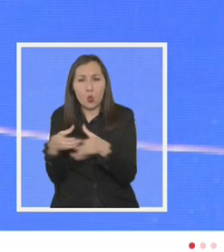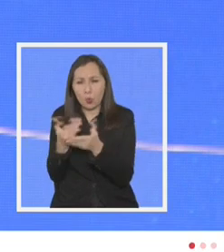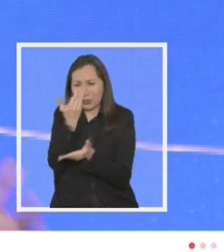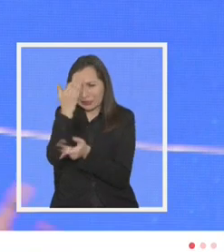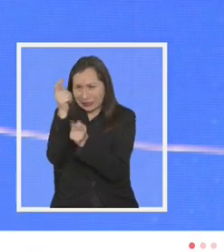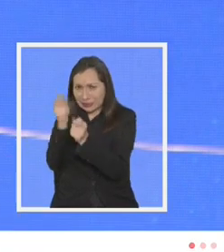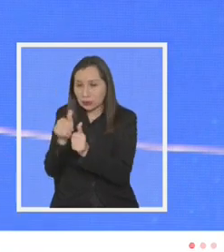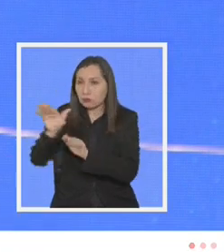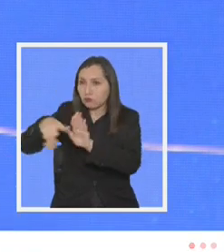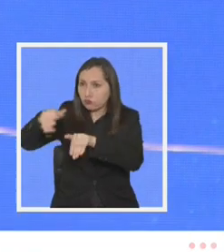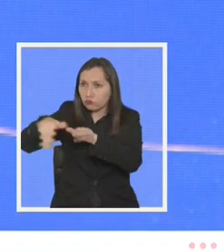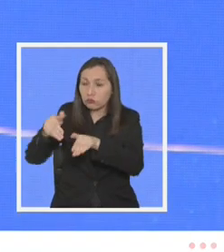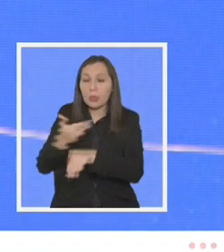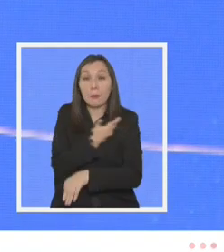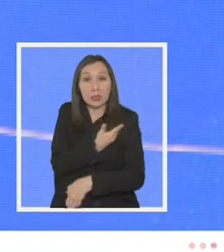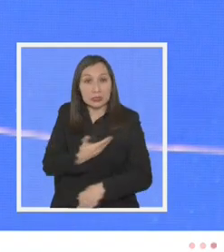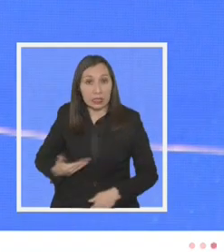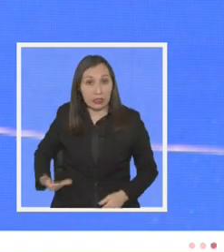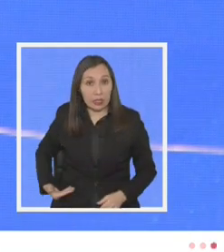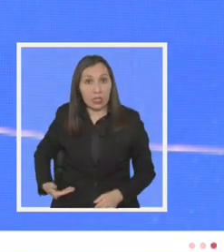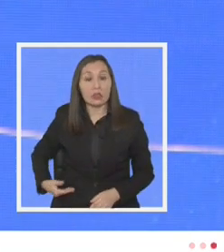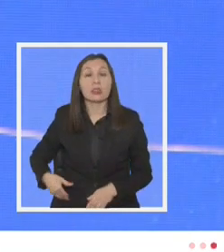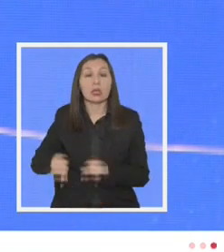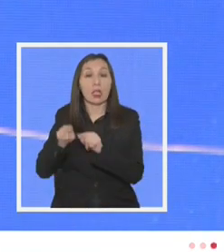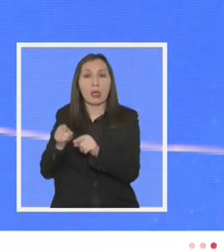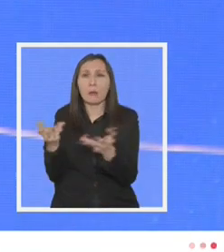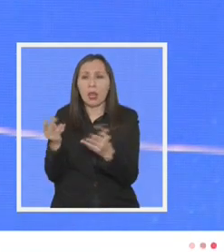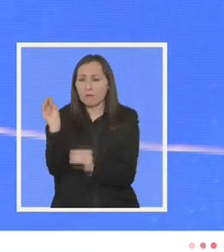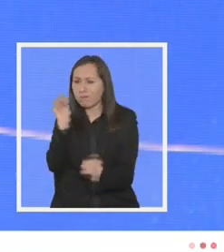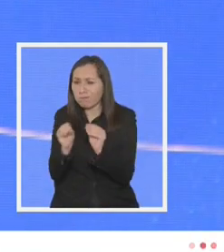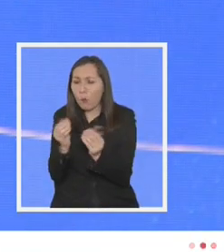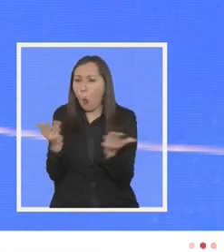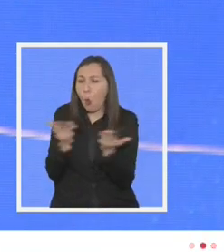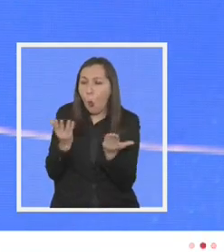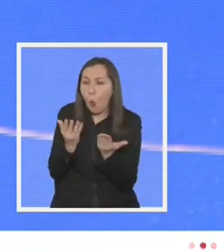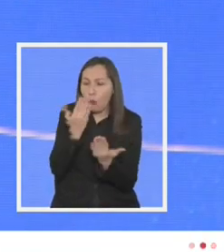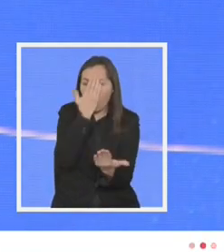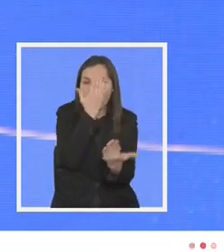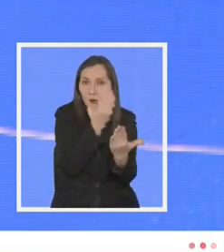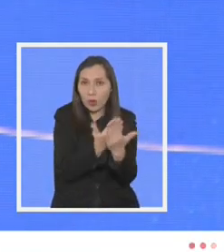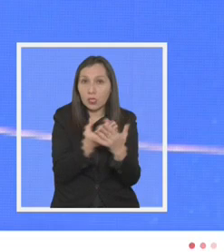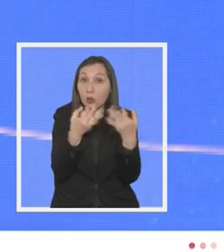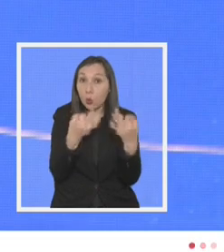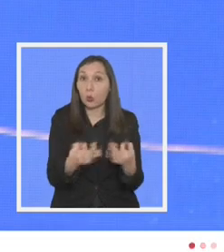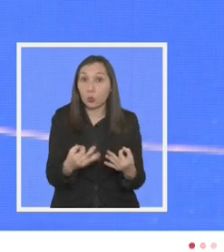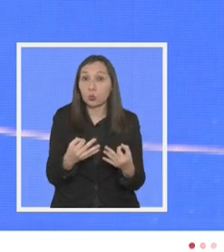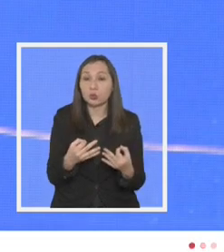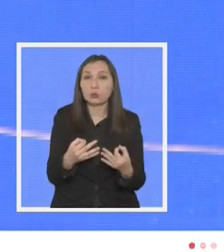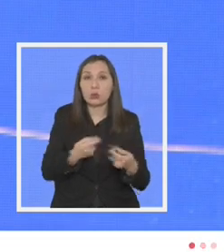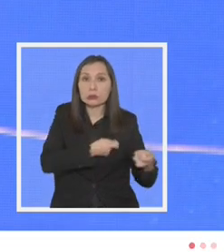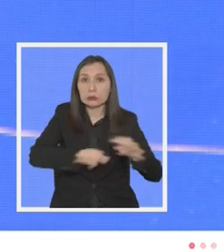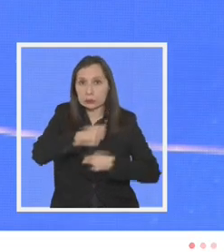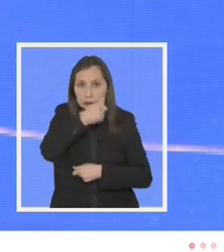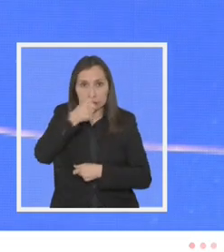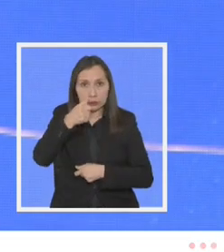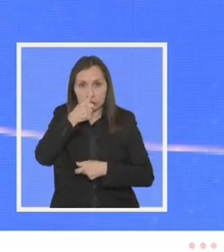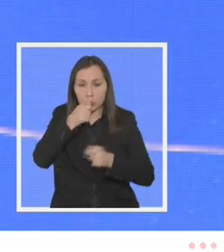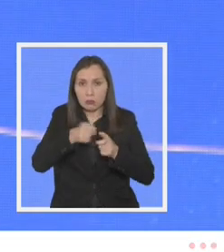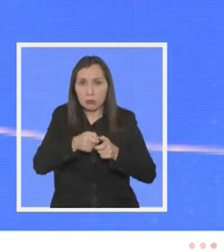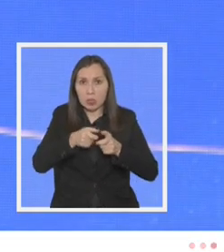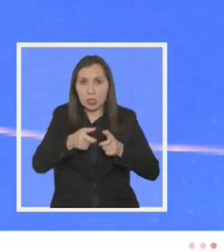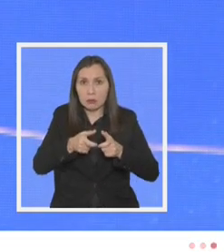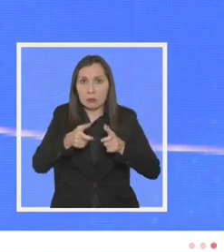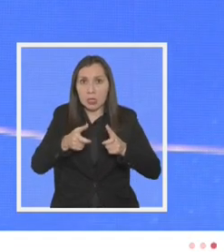de expertos que fue convocado por el entonces presidente para ver cómo enfrentábamos justamente el narco que en ese momento estaba